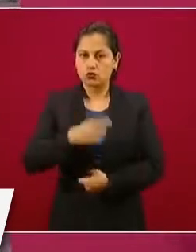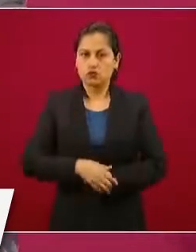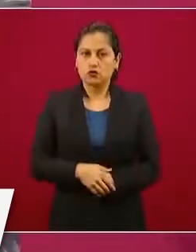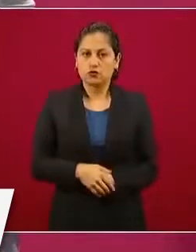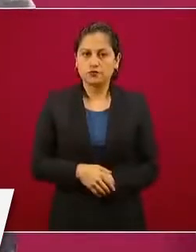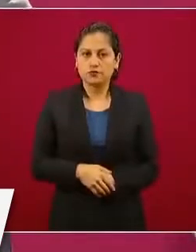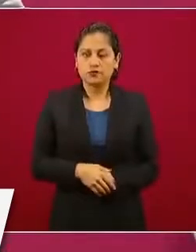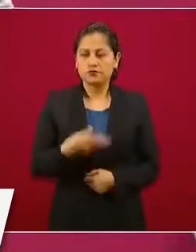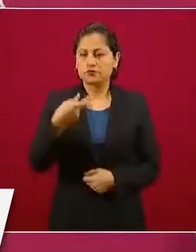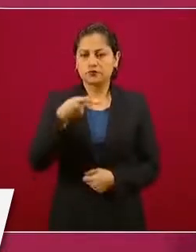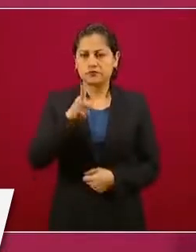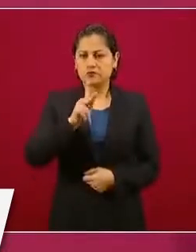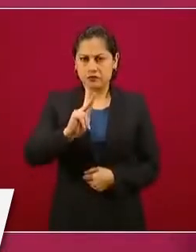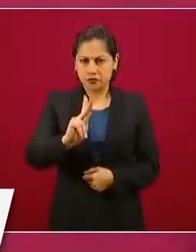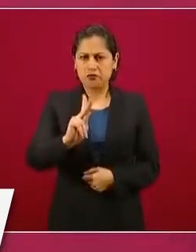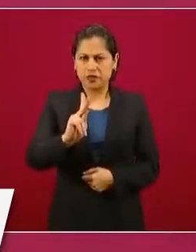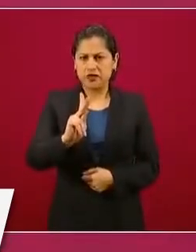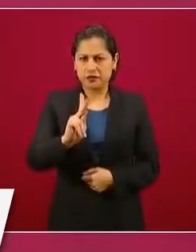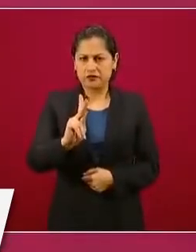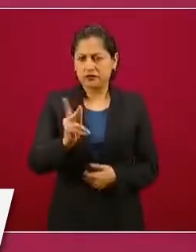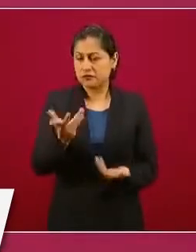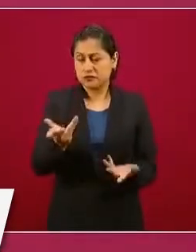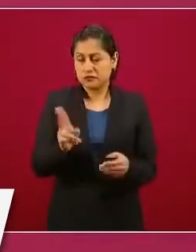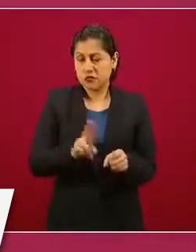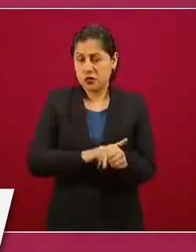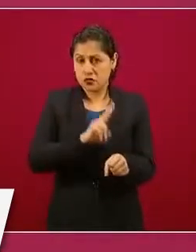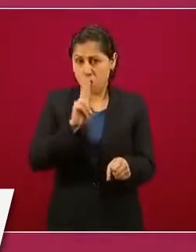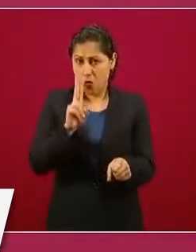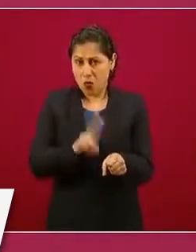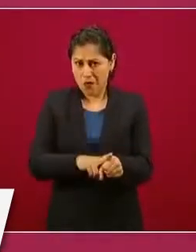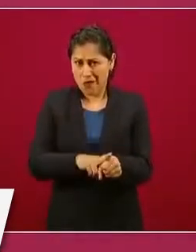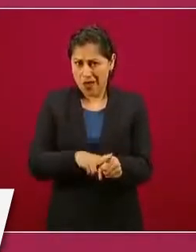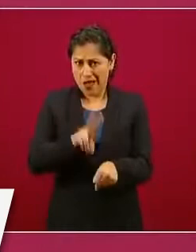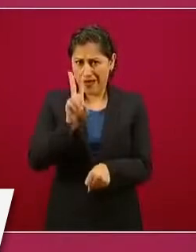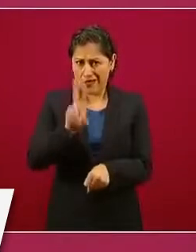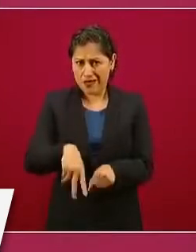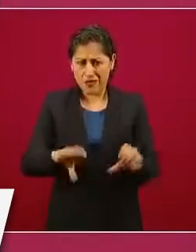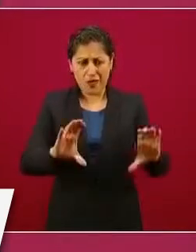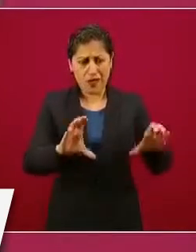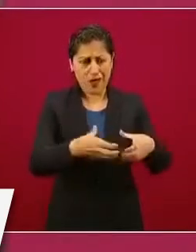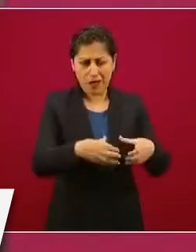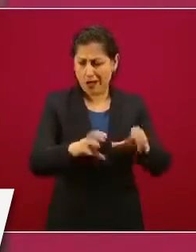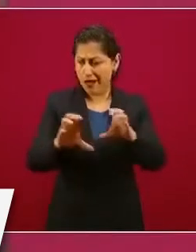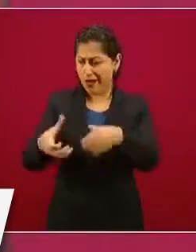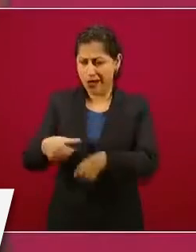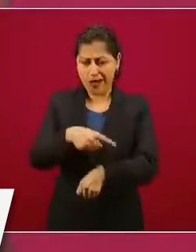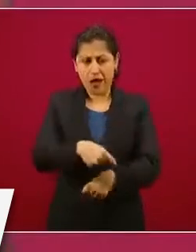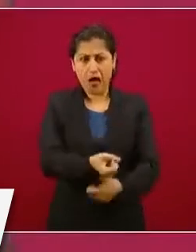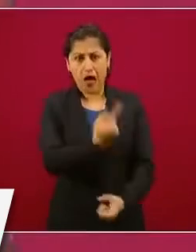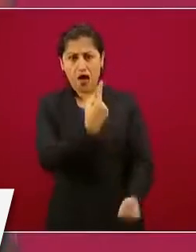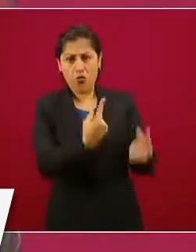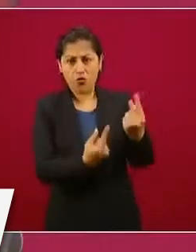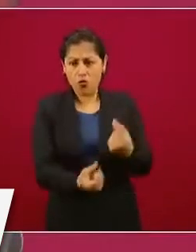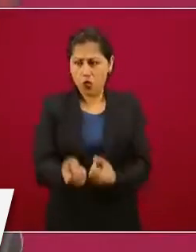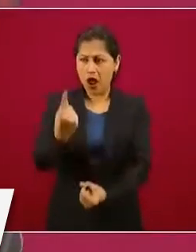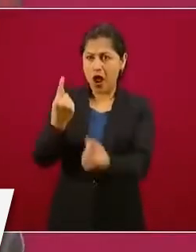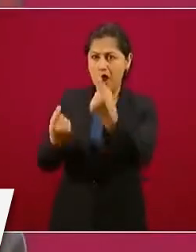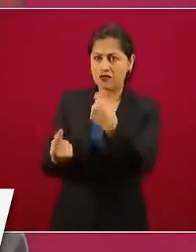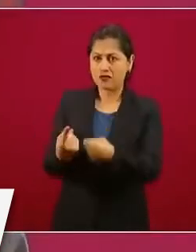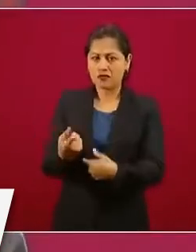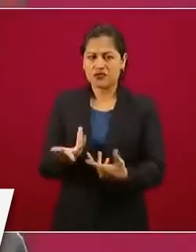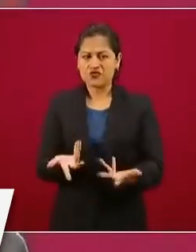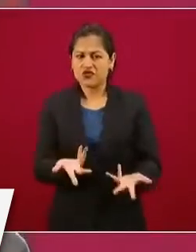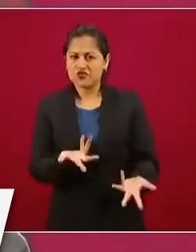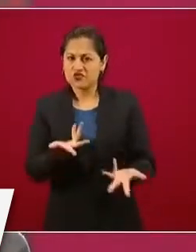fichitas y en esto también participaron